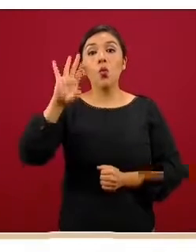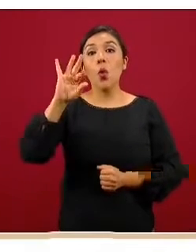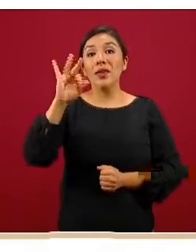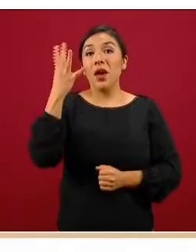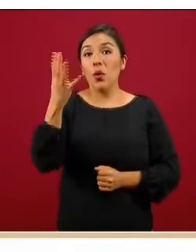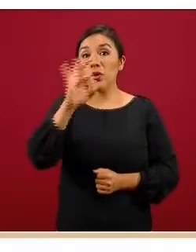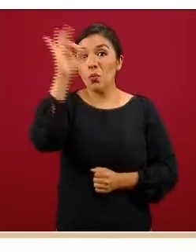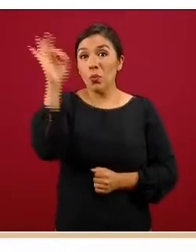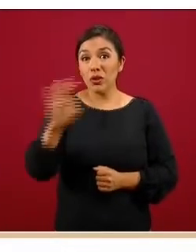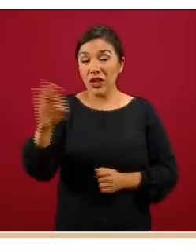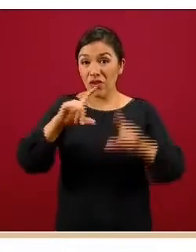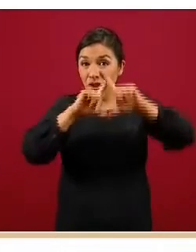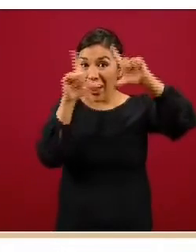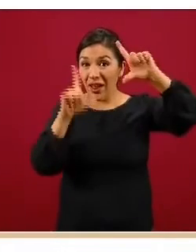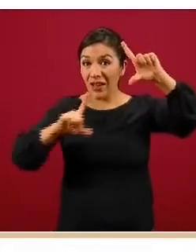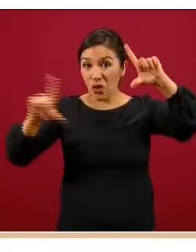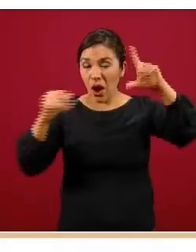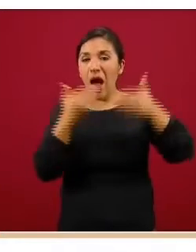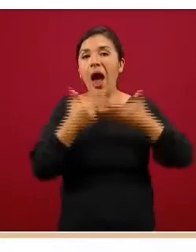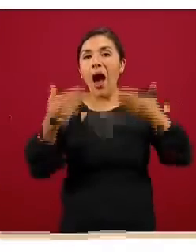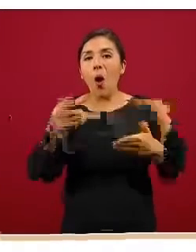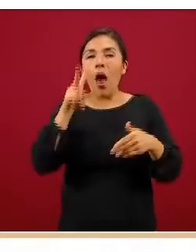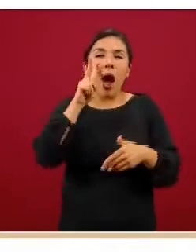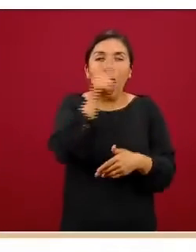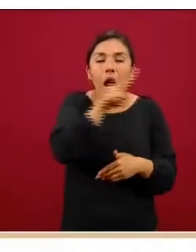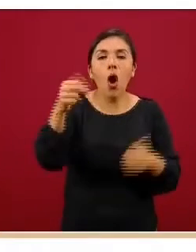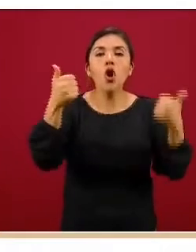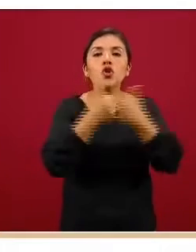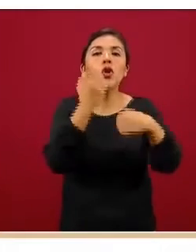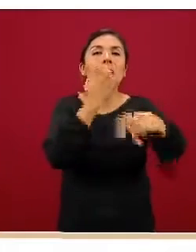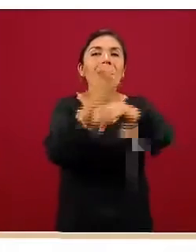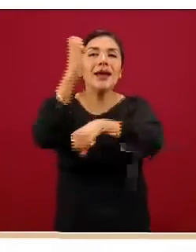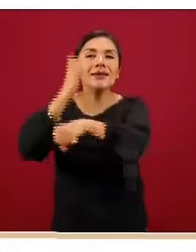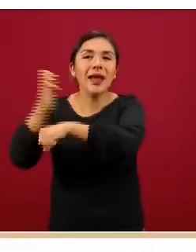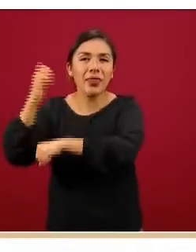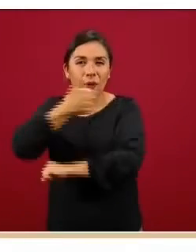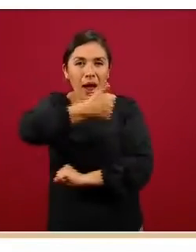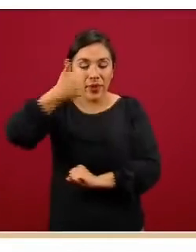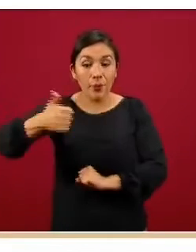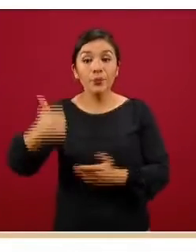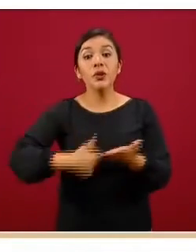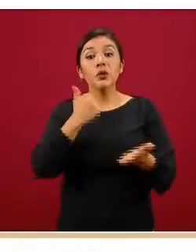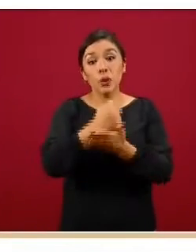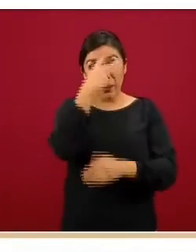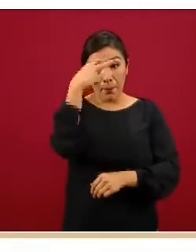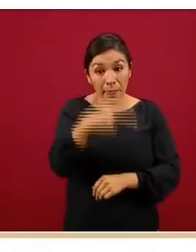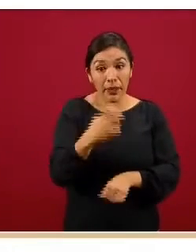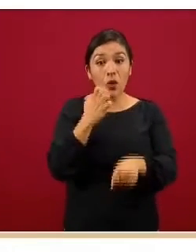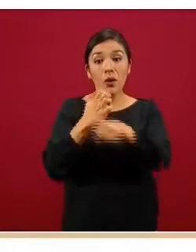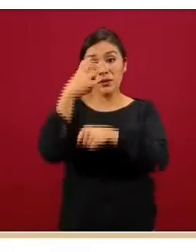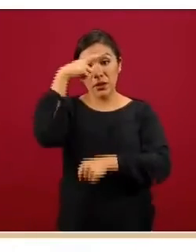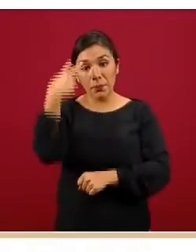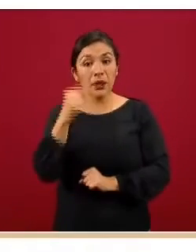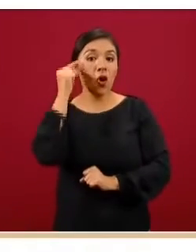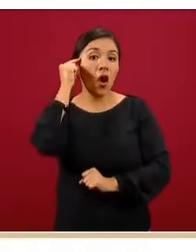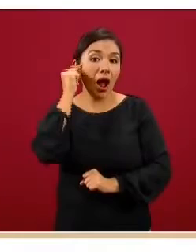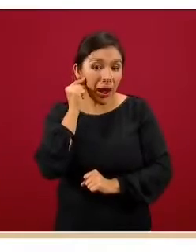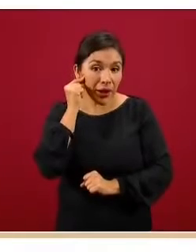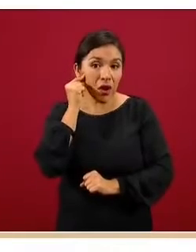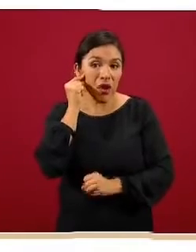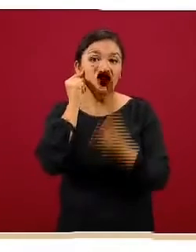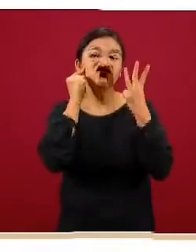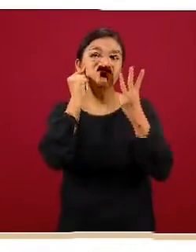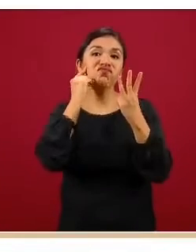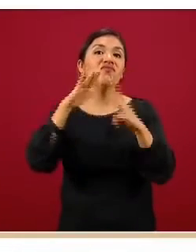nacional, ahora por entidad federativa, la Ciudad de México, el Estado de México, Guerrero, han tenido